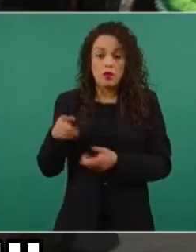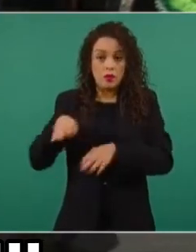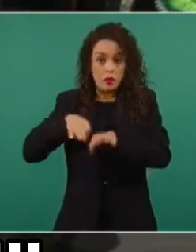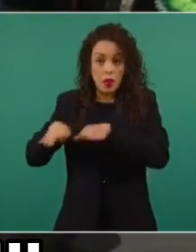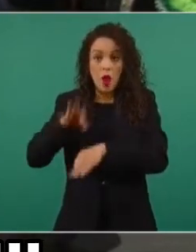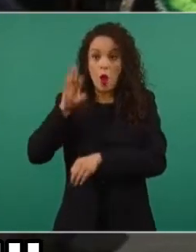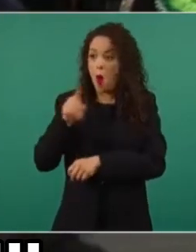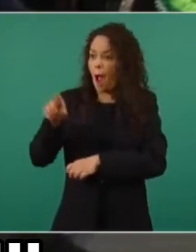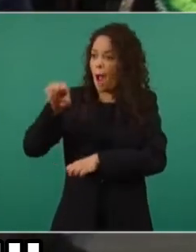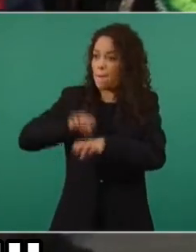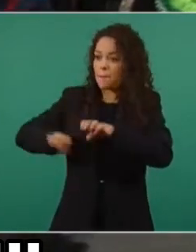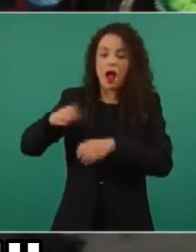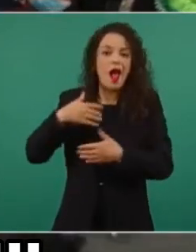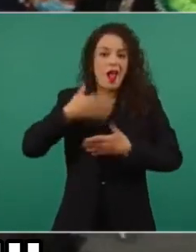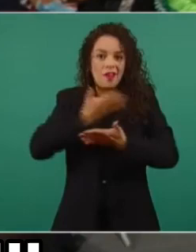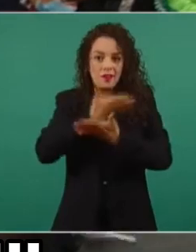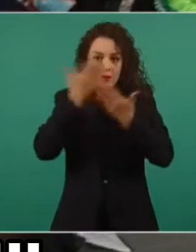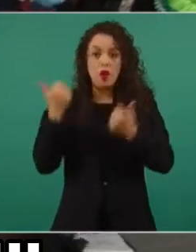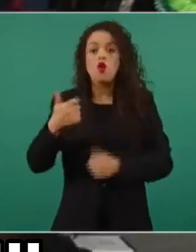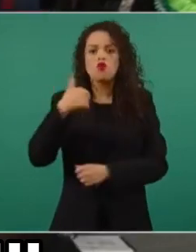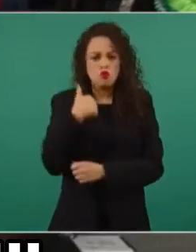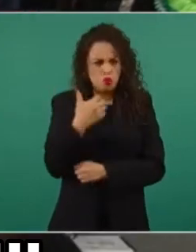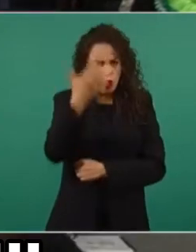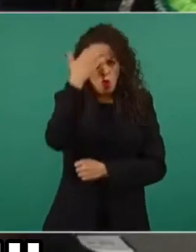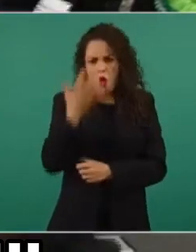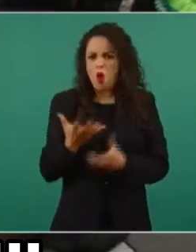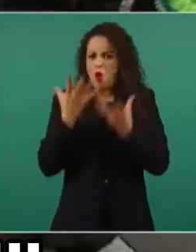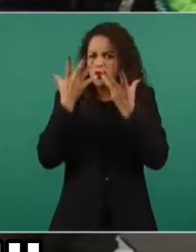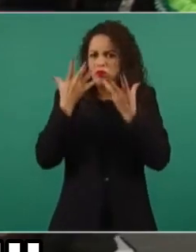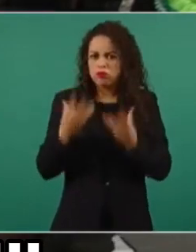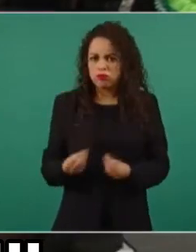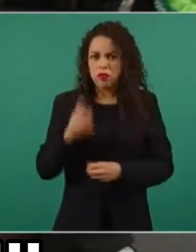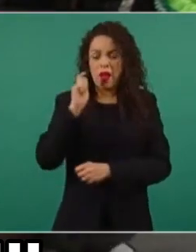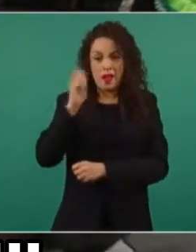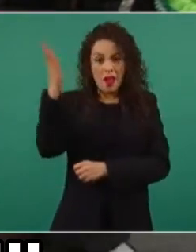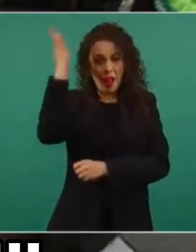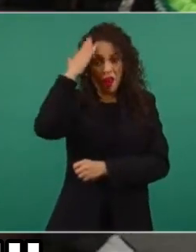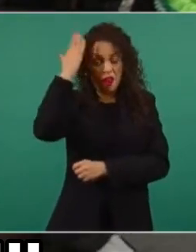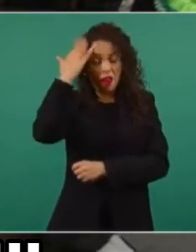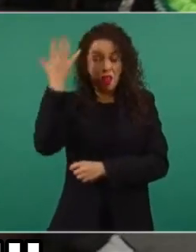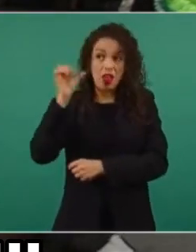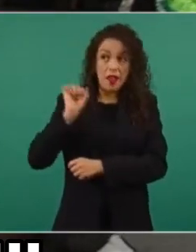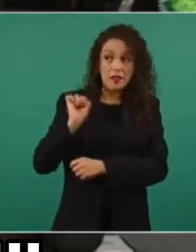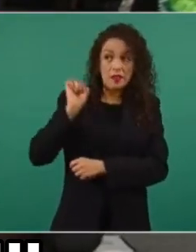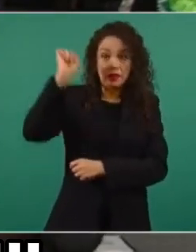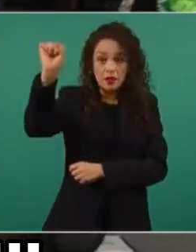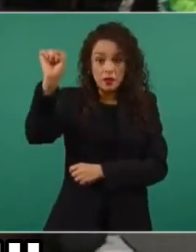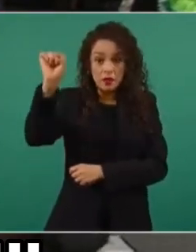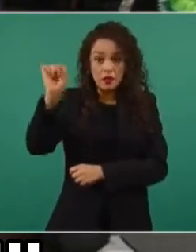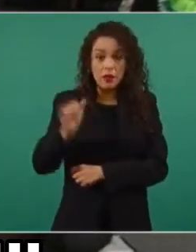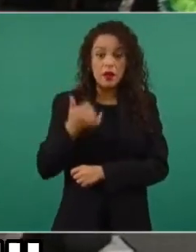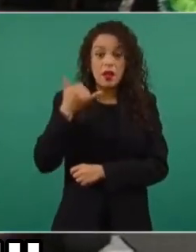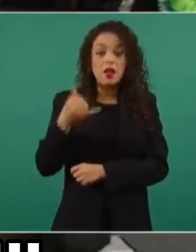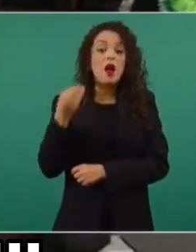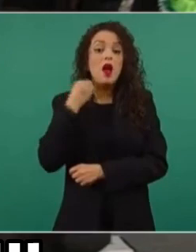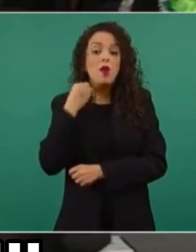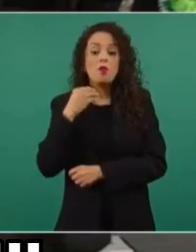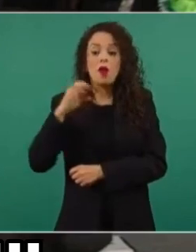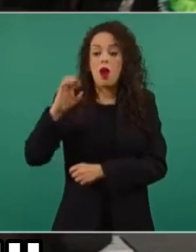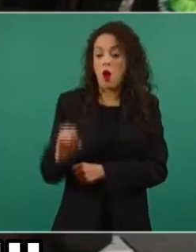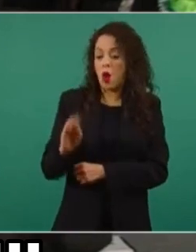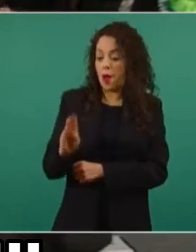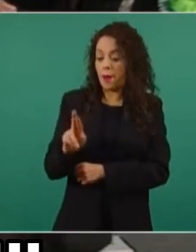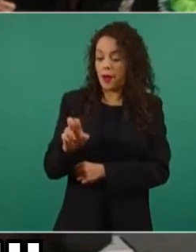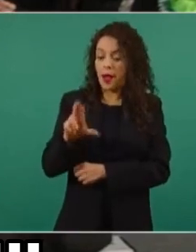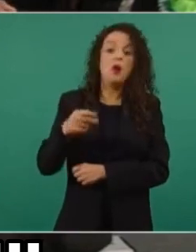no conozco, yo conozco a muchos líderes sindicales y líderes obreros y abogados obreros, pero a él no lo conozco